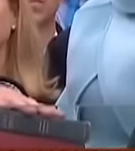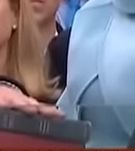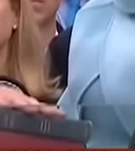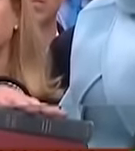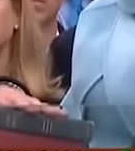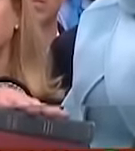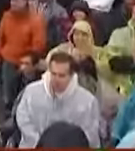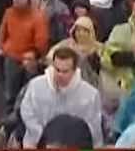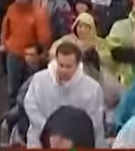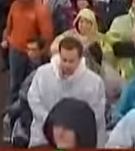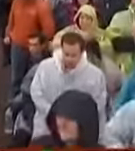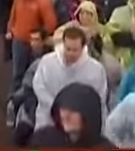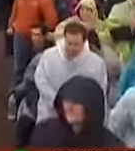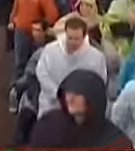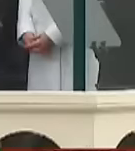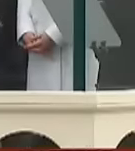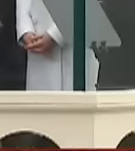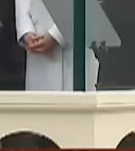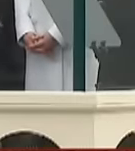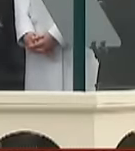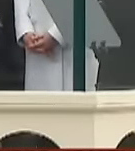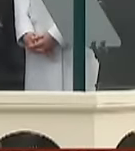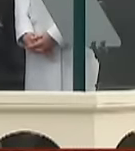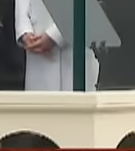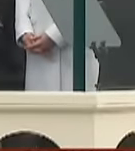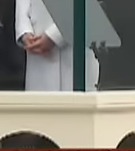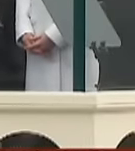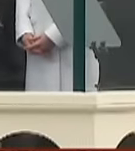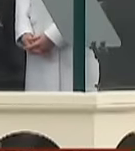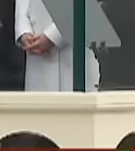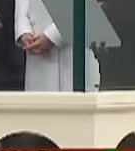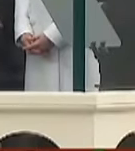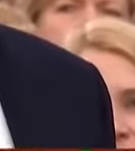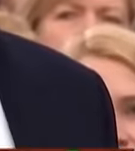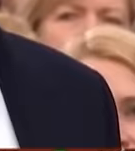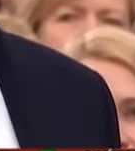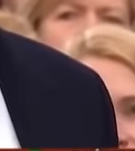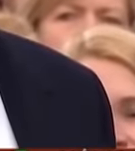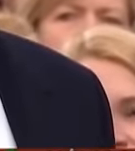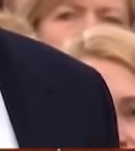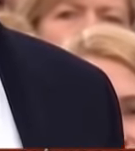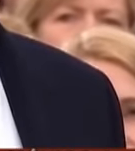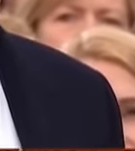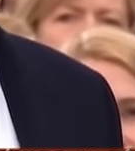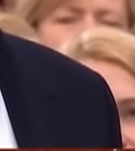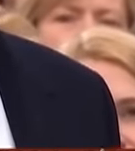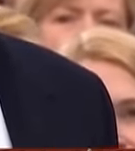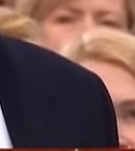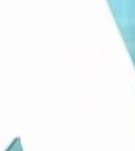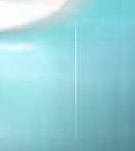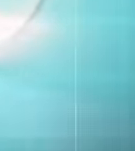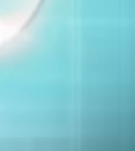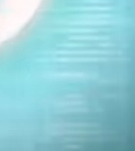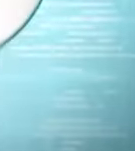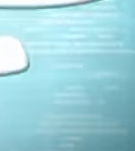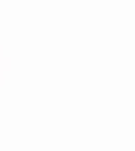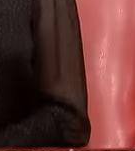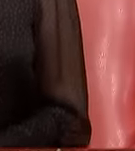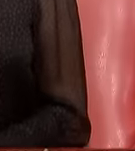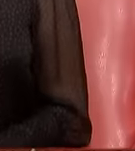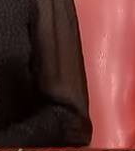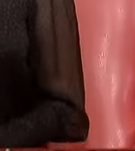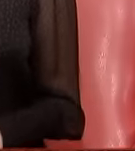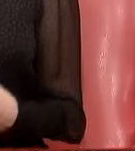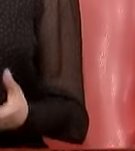Reagan un 30.6 millones de televidentes ante los más de 37 millones que consiguieron Obama